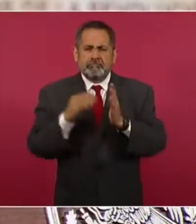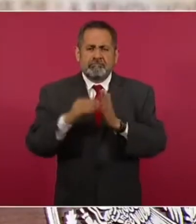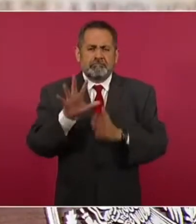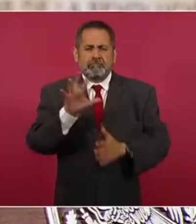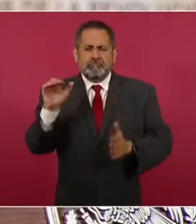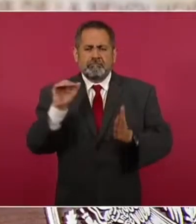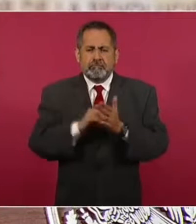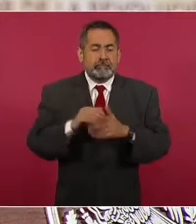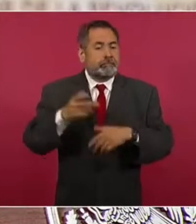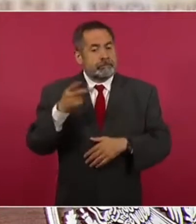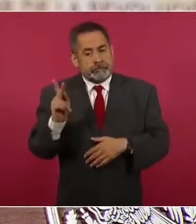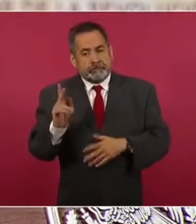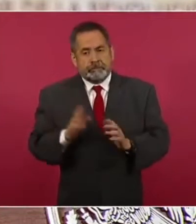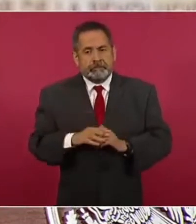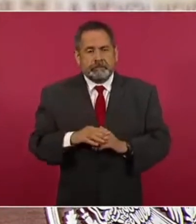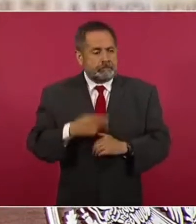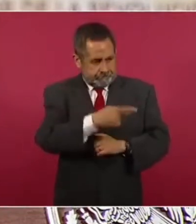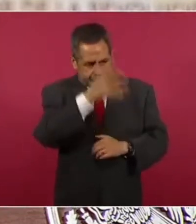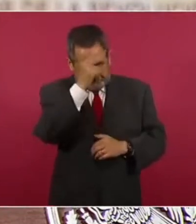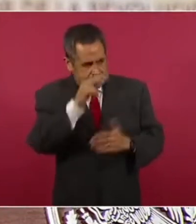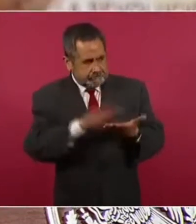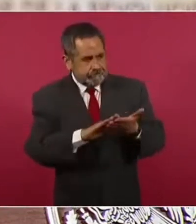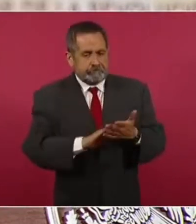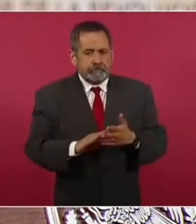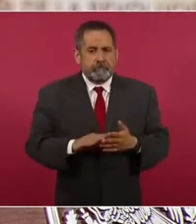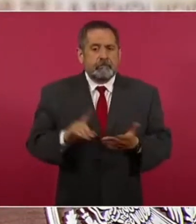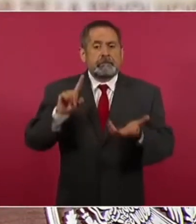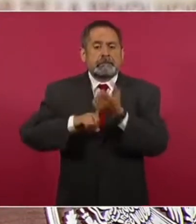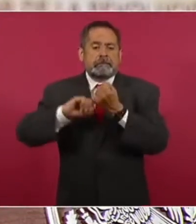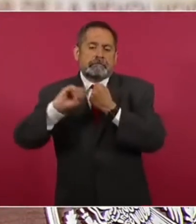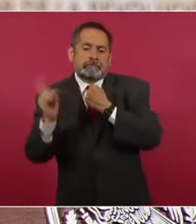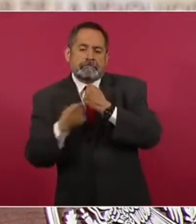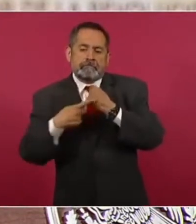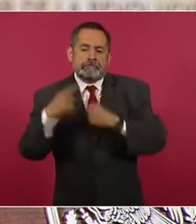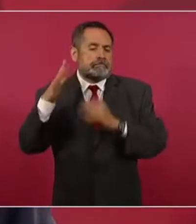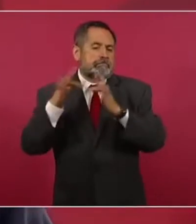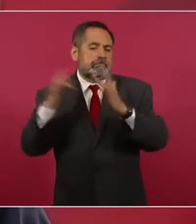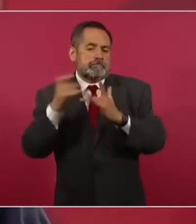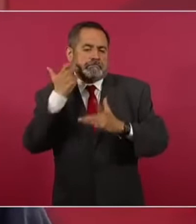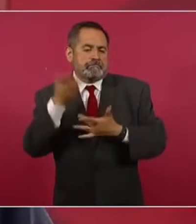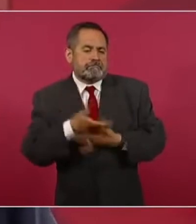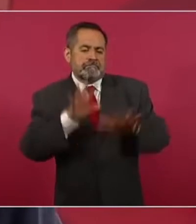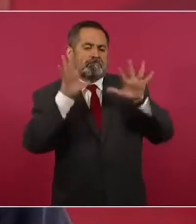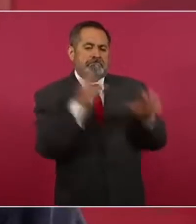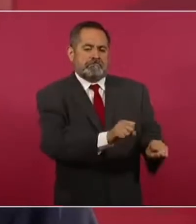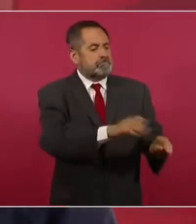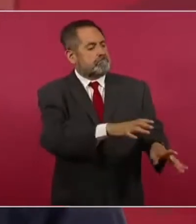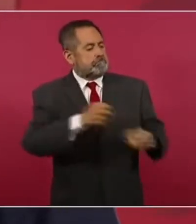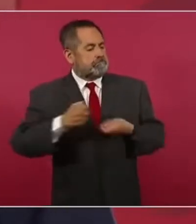sin embargo, no buscaba el acuerdo porque tenía otro propósito, el convertirnos en colonia.